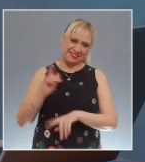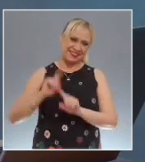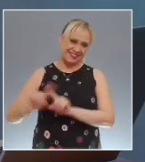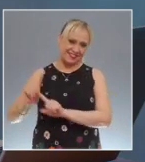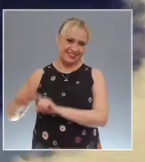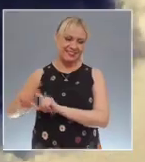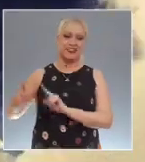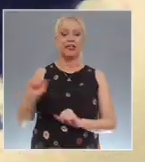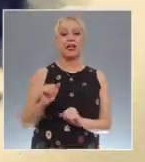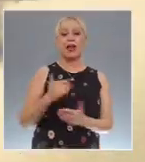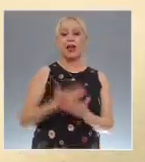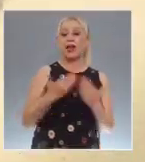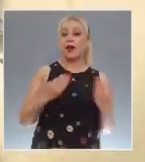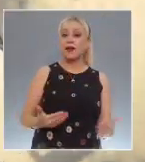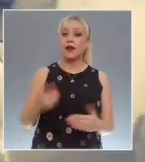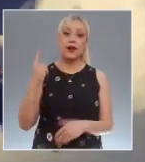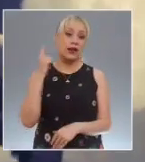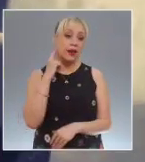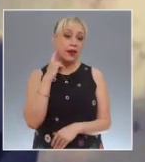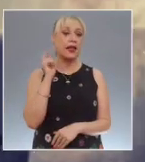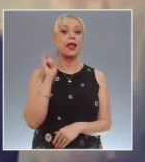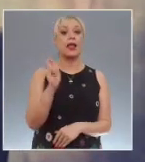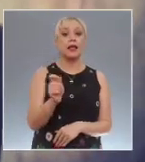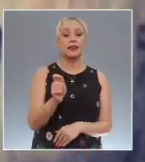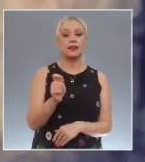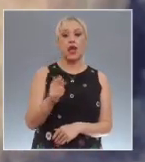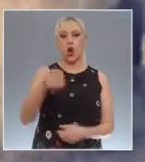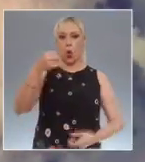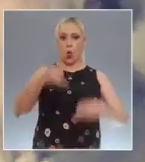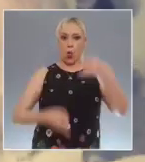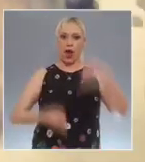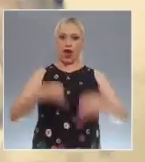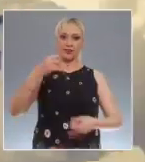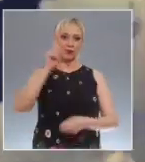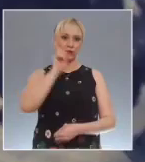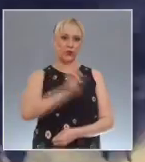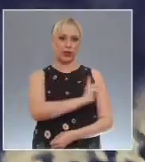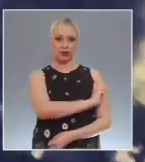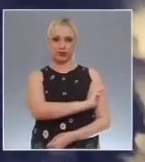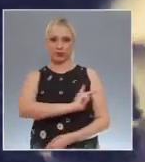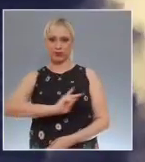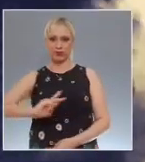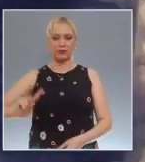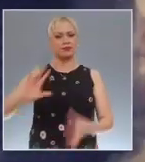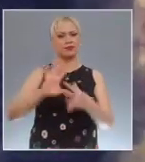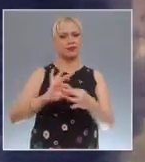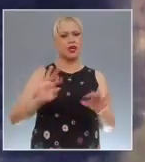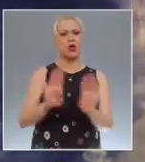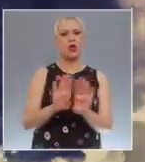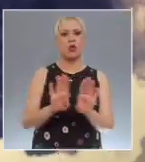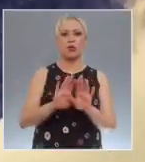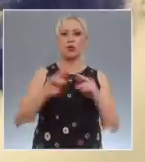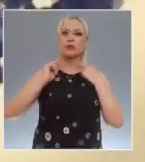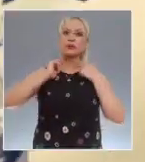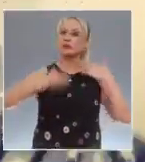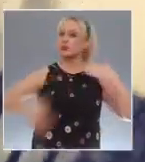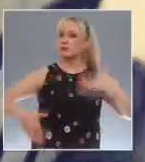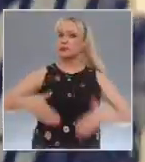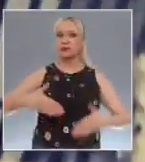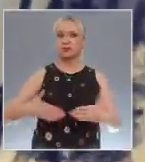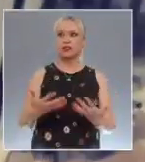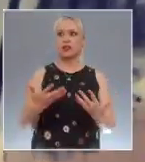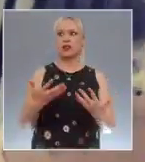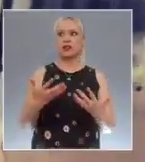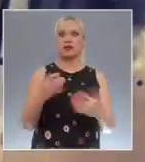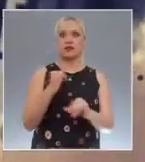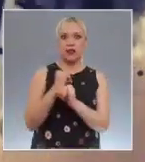en el programa Nuestras Juezas se van a abordar los temas inteligencia artificial y derecho y también mujeres indígenas